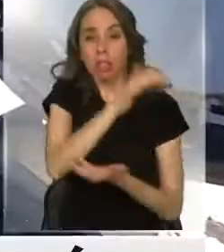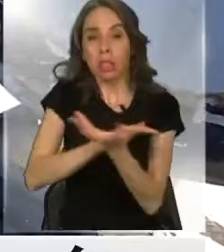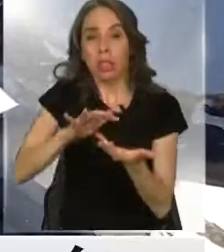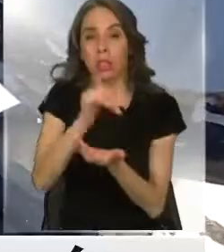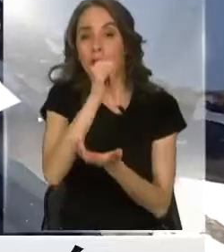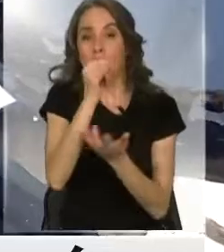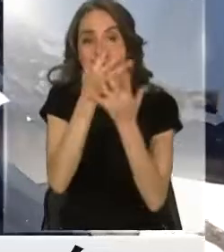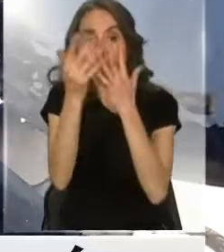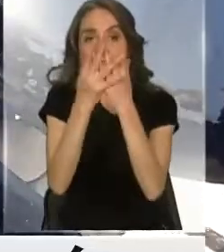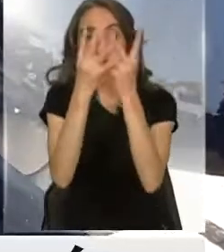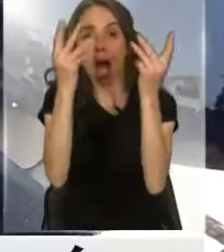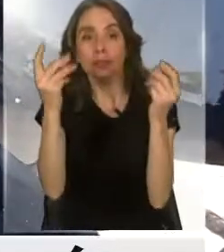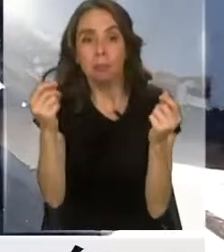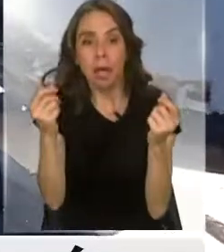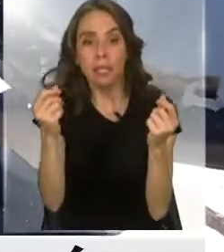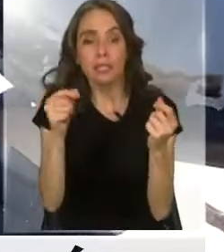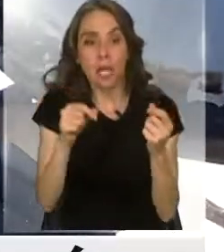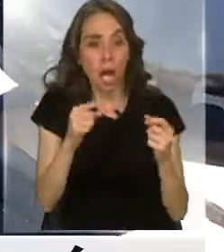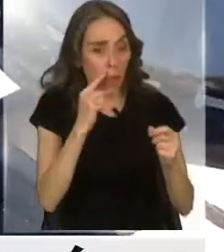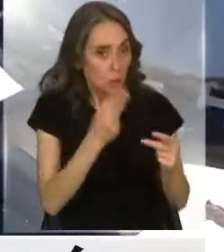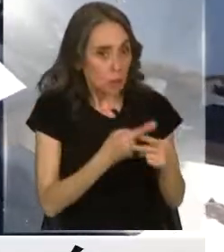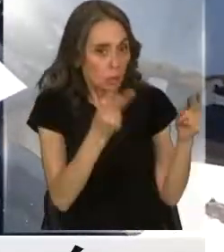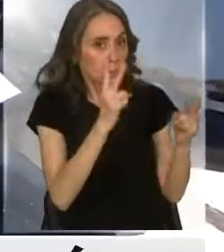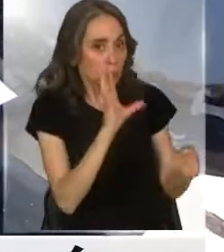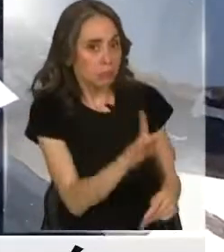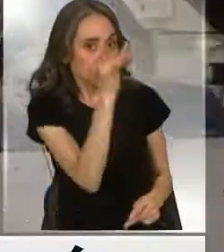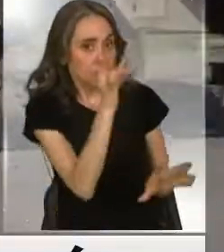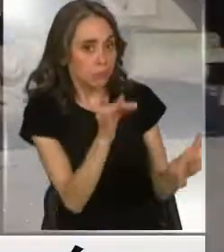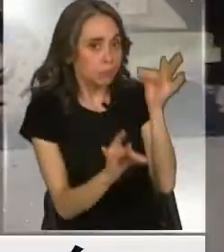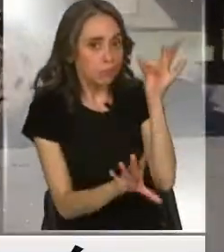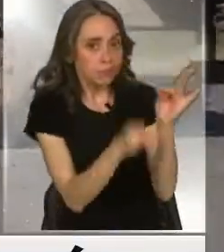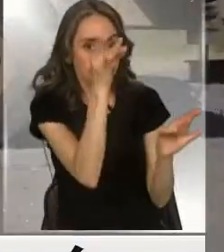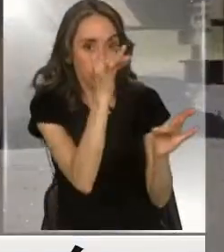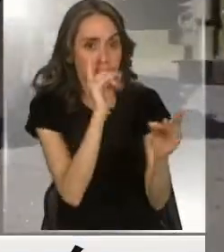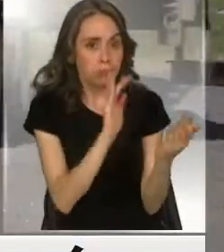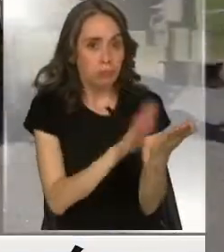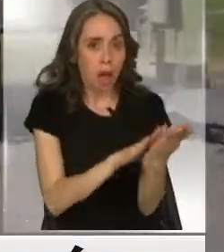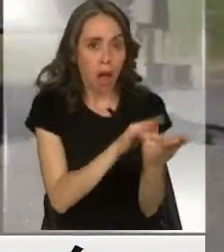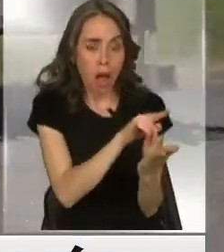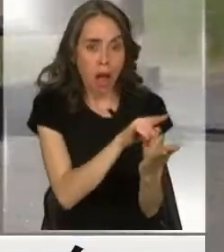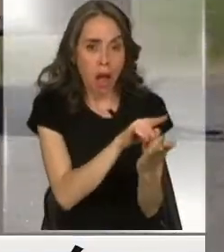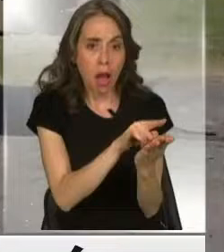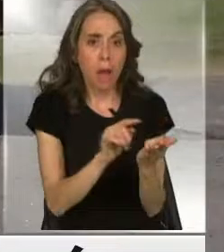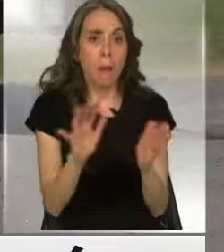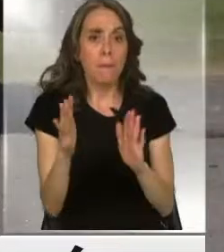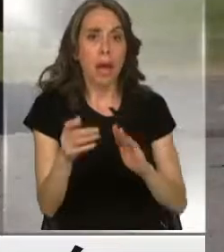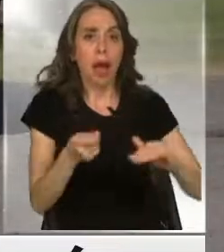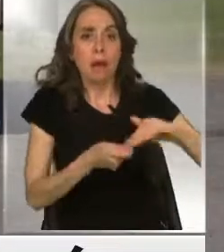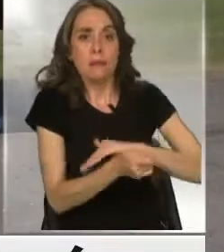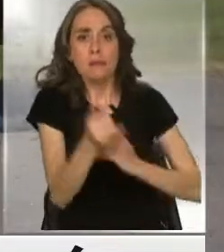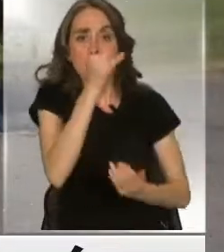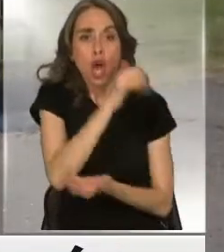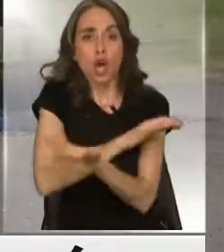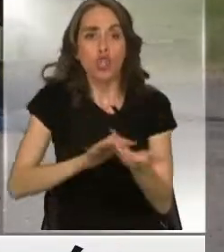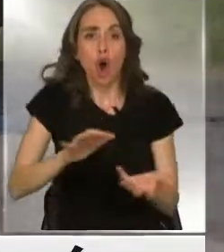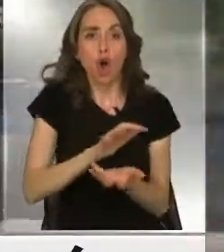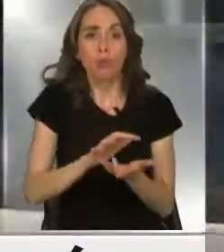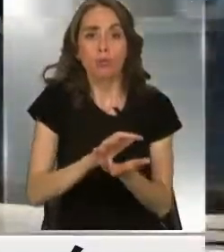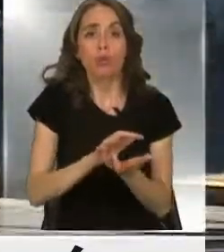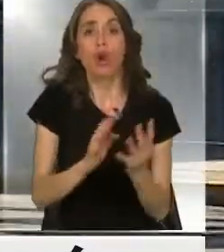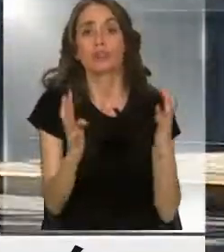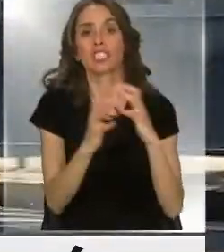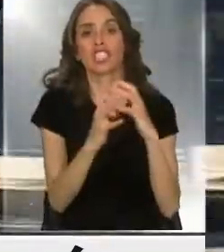por estos días parecen estar destapándose, dejando en evidencia nuevos casos de supuesta corrupción en Chillán.